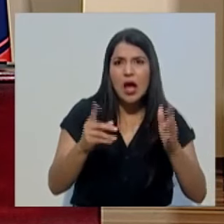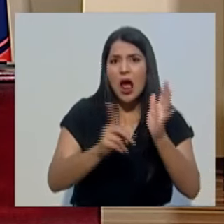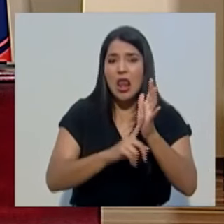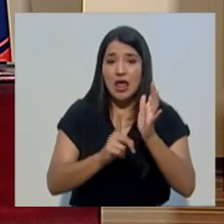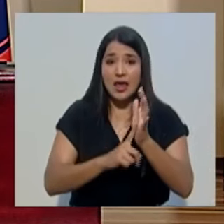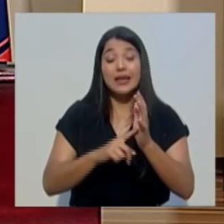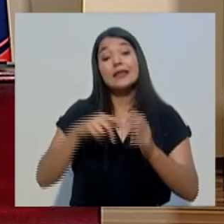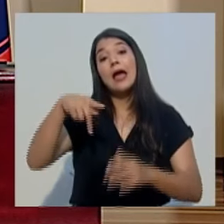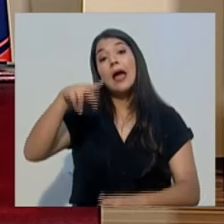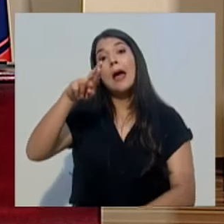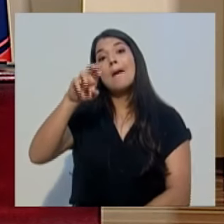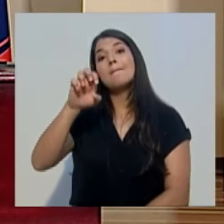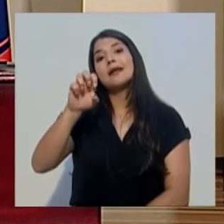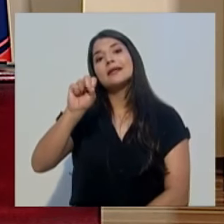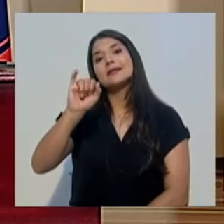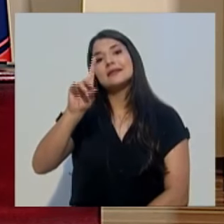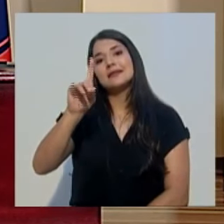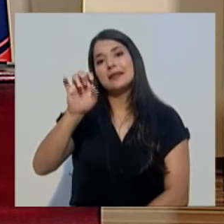cantones.